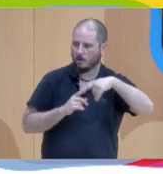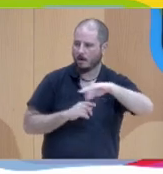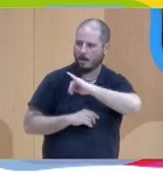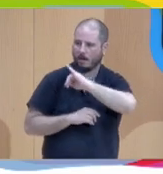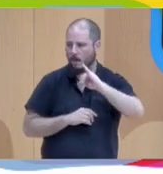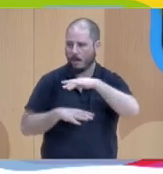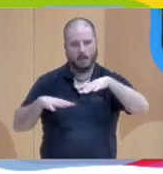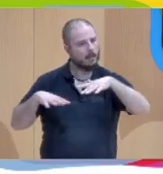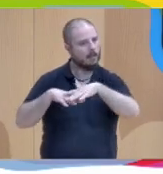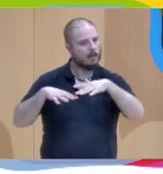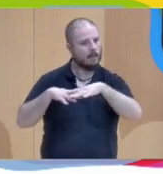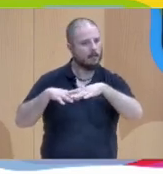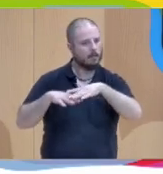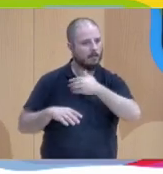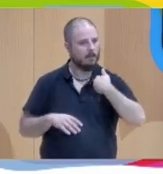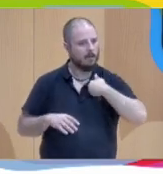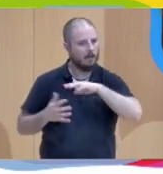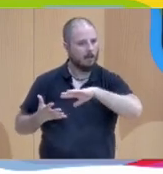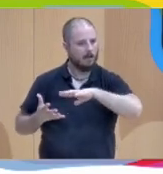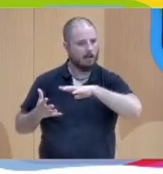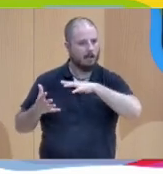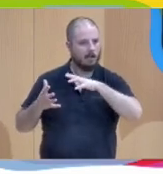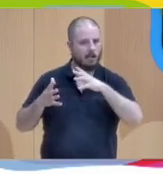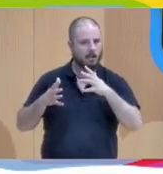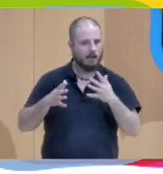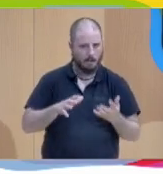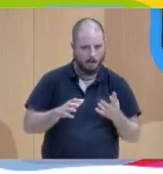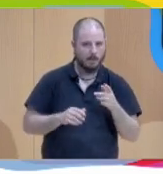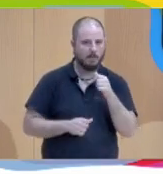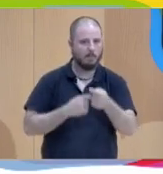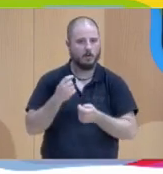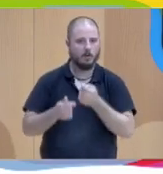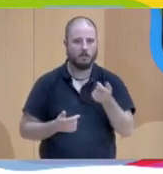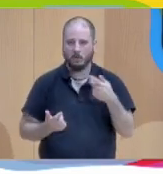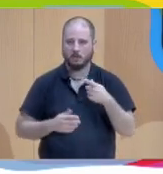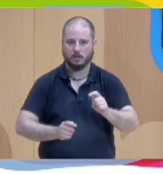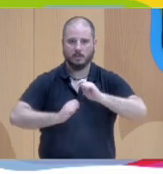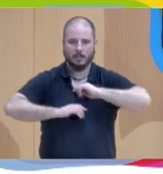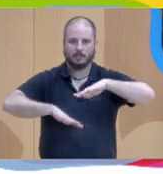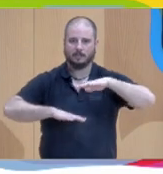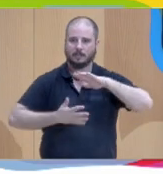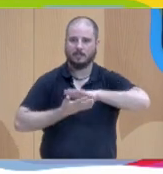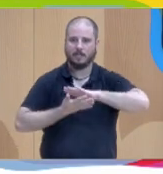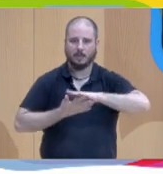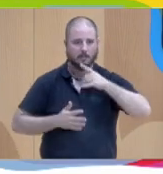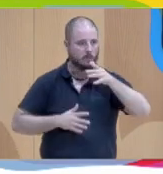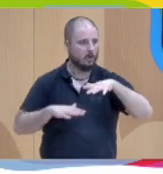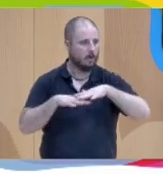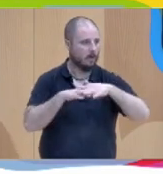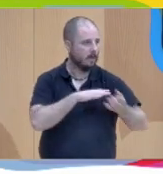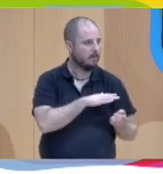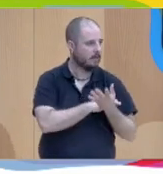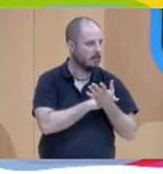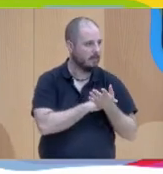estructura que ya toma su forma y eso nos da mucha tranquilidad para que las redes que se han formado sigamos interconectadas,